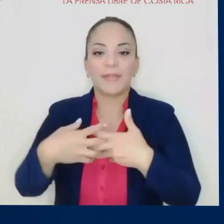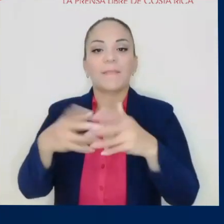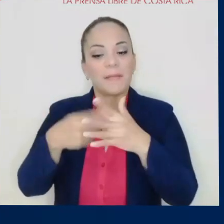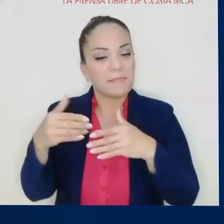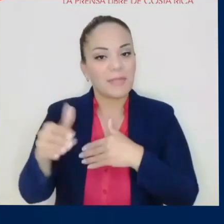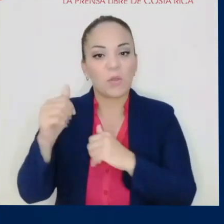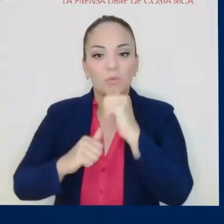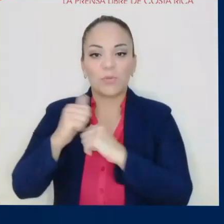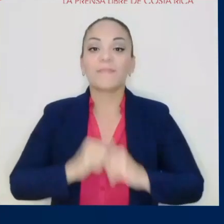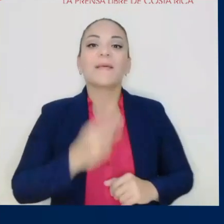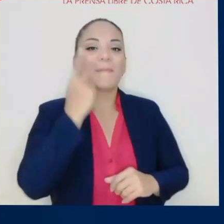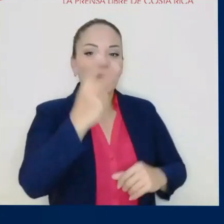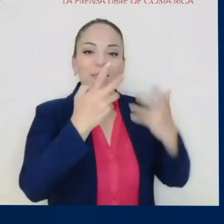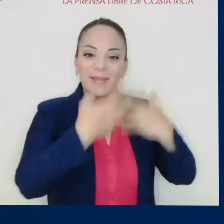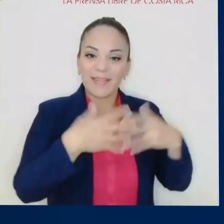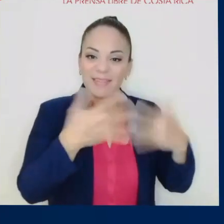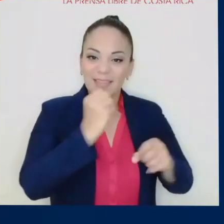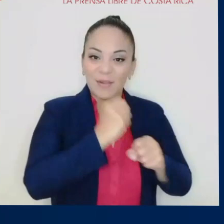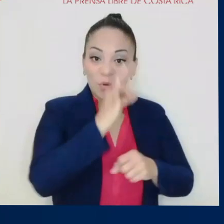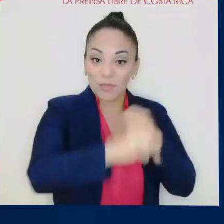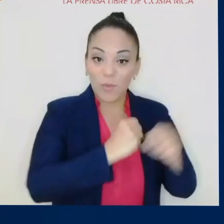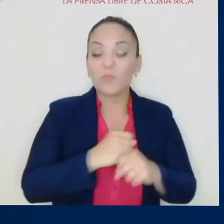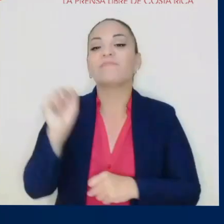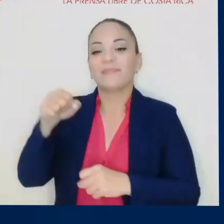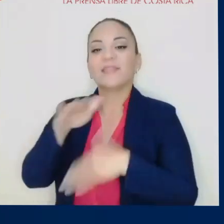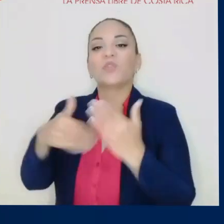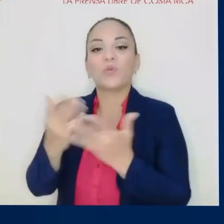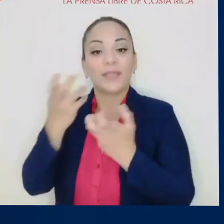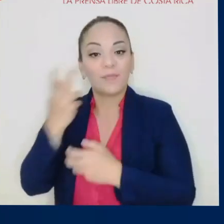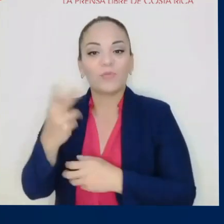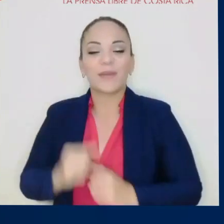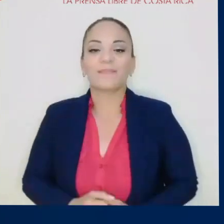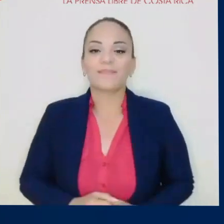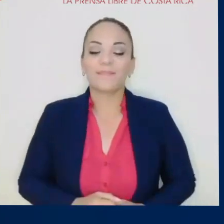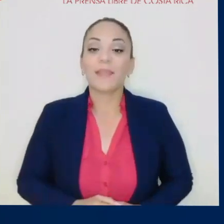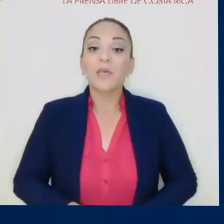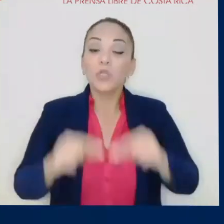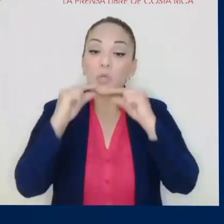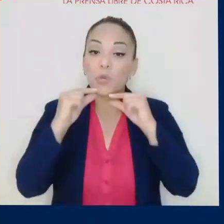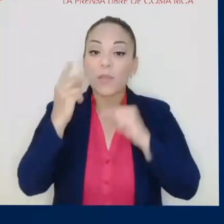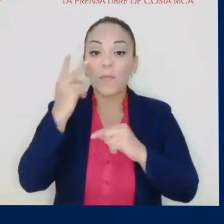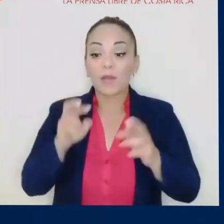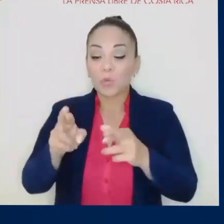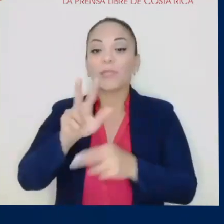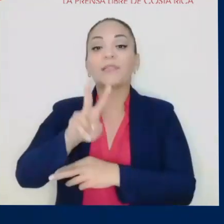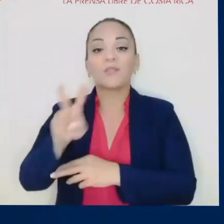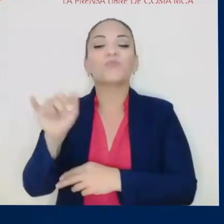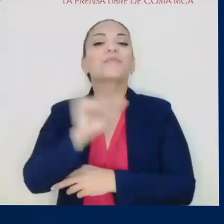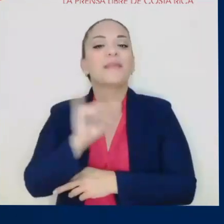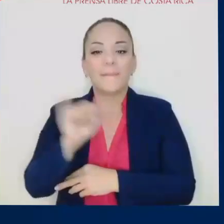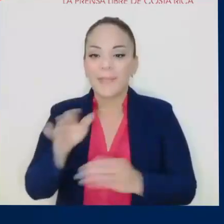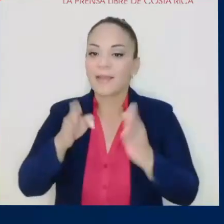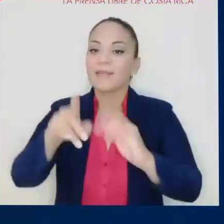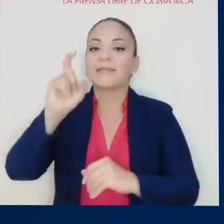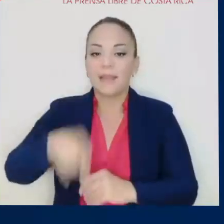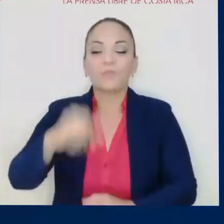todo listo para arrancar con esa construcción. Para ver maquinaria ya trabajando el año entrando. Eso es lo que todos queremos. Don Rodrigo, la Ruta 32 es otra